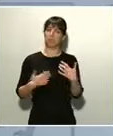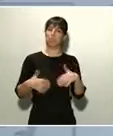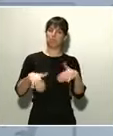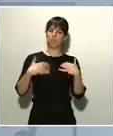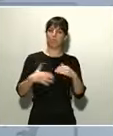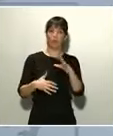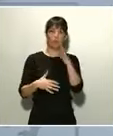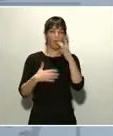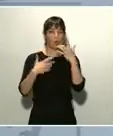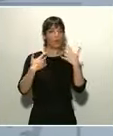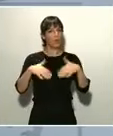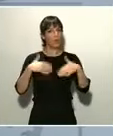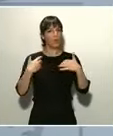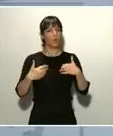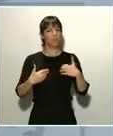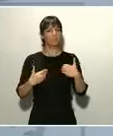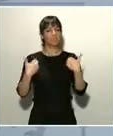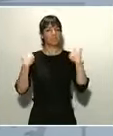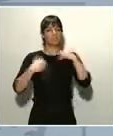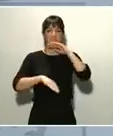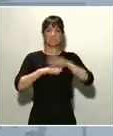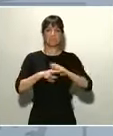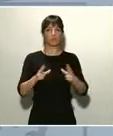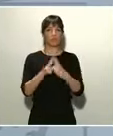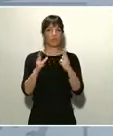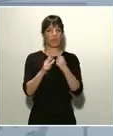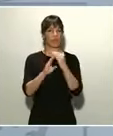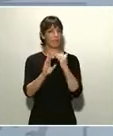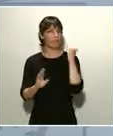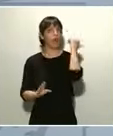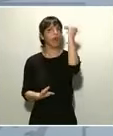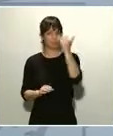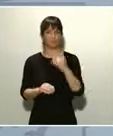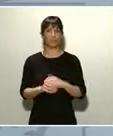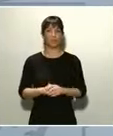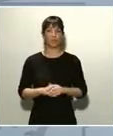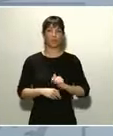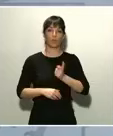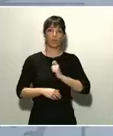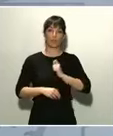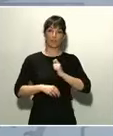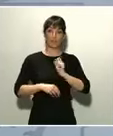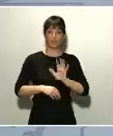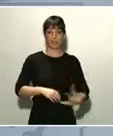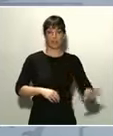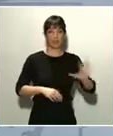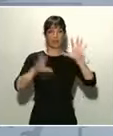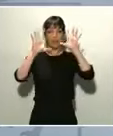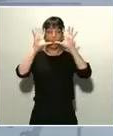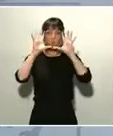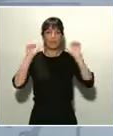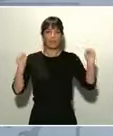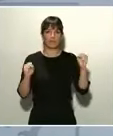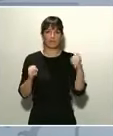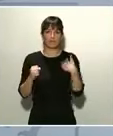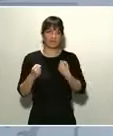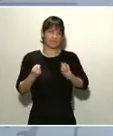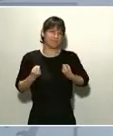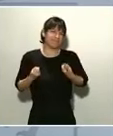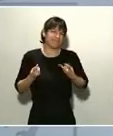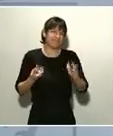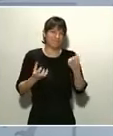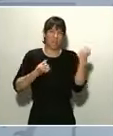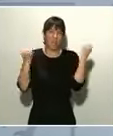de disciplina social alcanzado. La Policía Nacional y la Guardia Civil reportan miles de patrullas, como ahora han visto ustedes en sus calles y en las